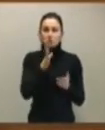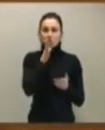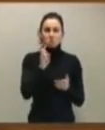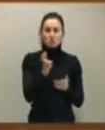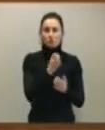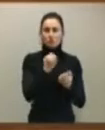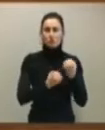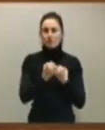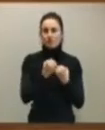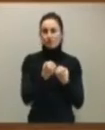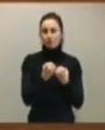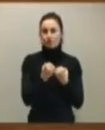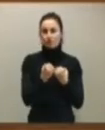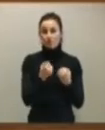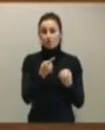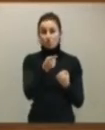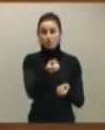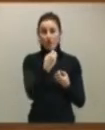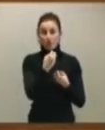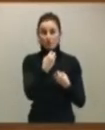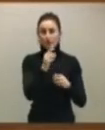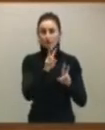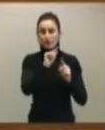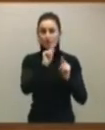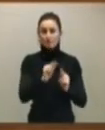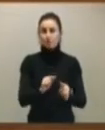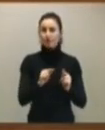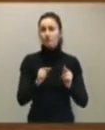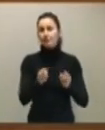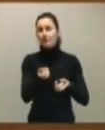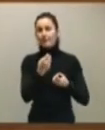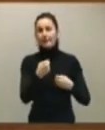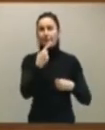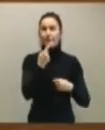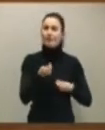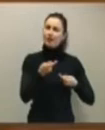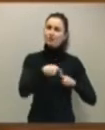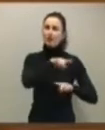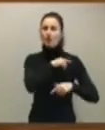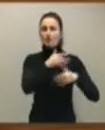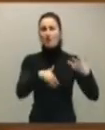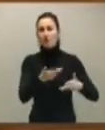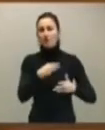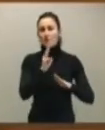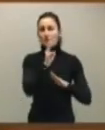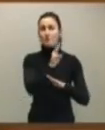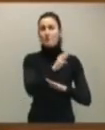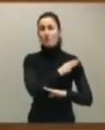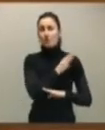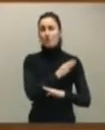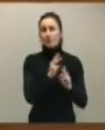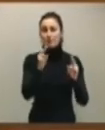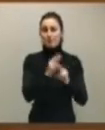económicas que son las que usted expresa en su posición de motivos para suprimir la Procuraduría. Si hay razones